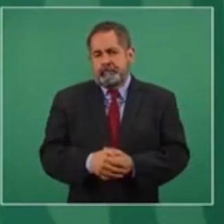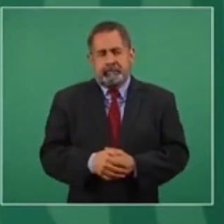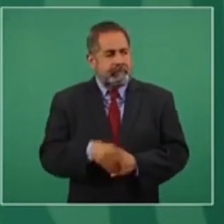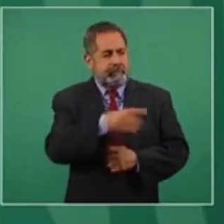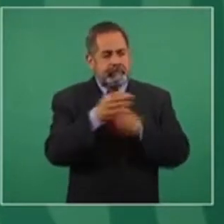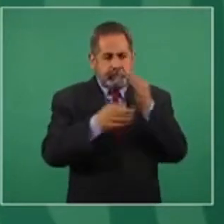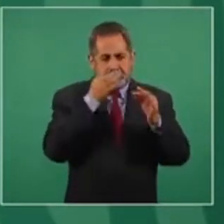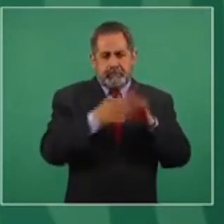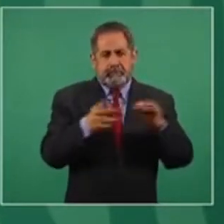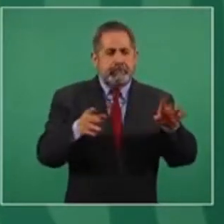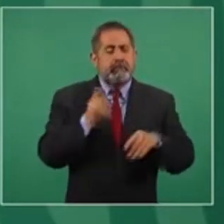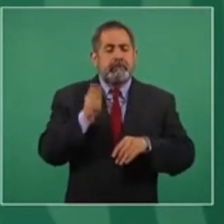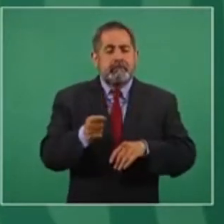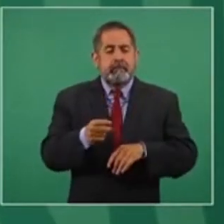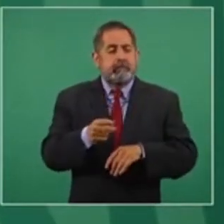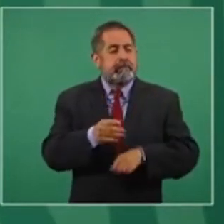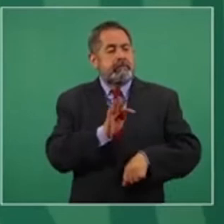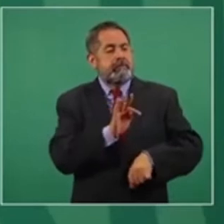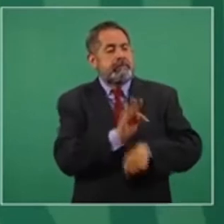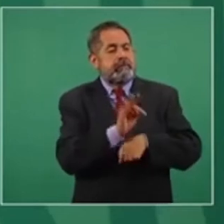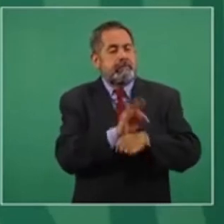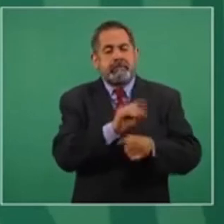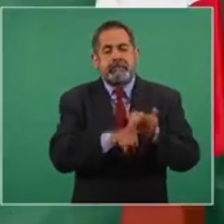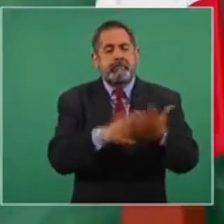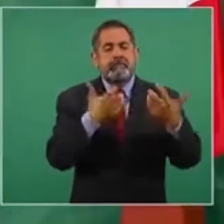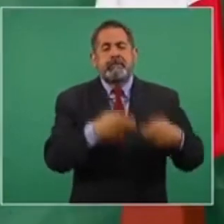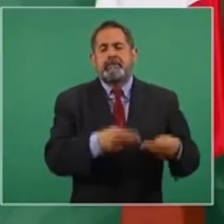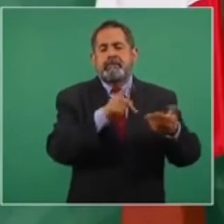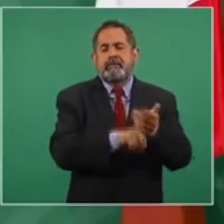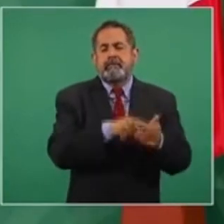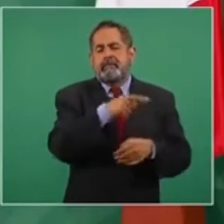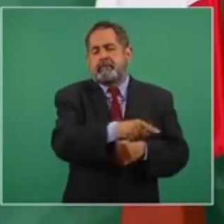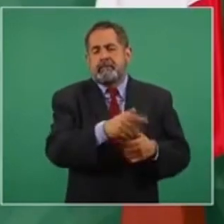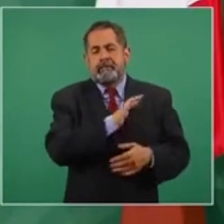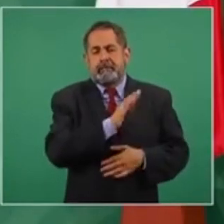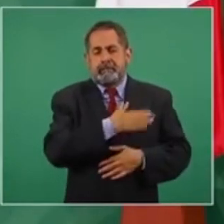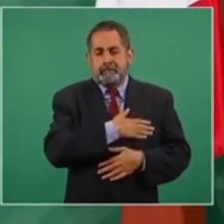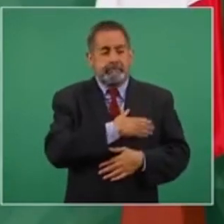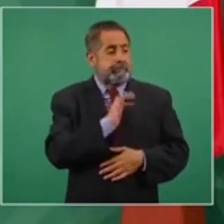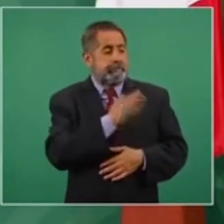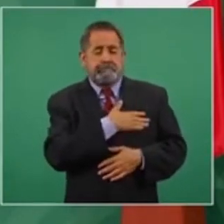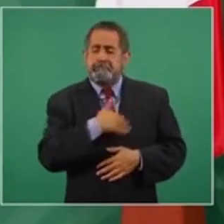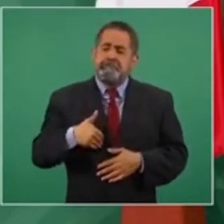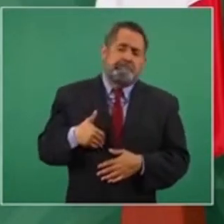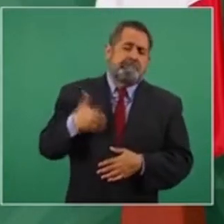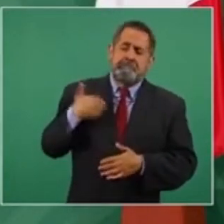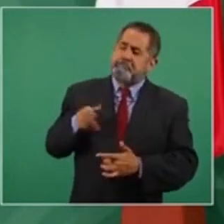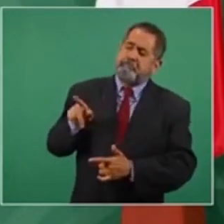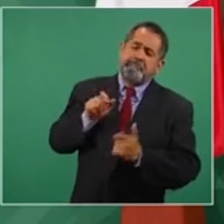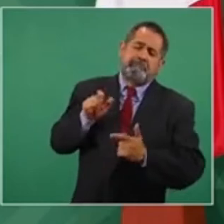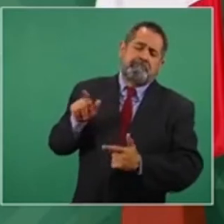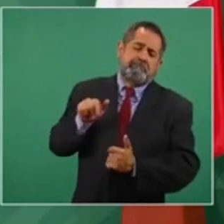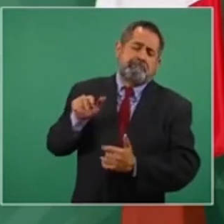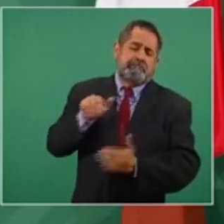que defiende a las empresas españolas que hacían su agosto en México